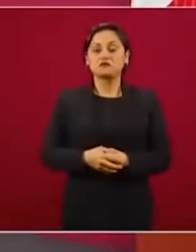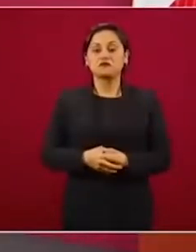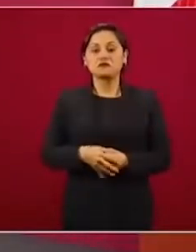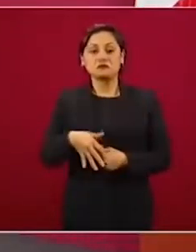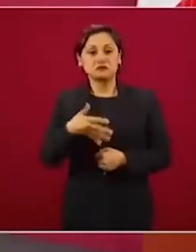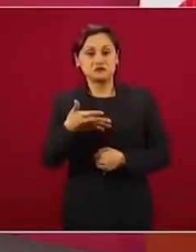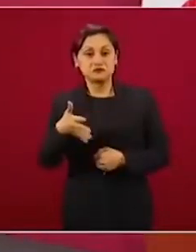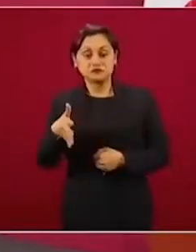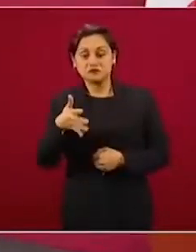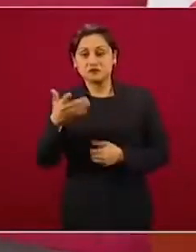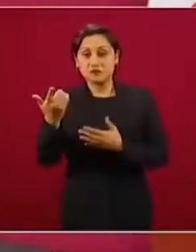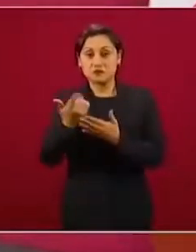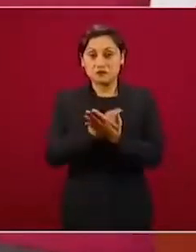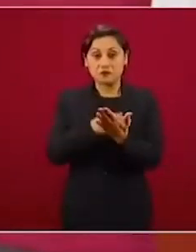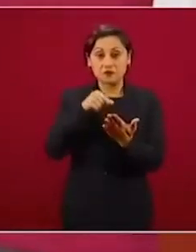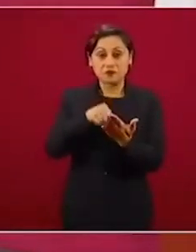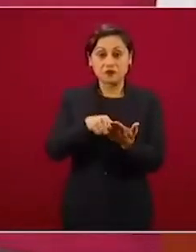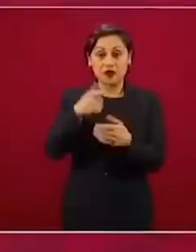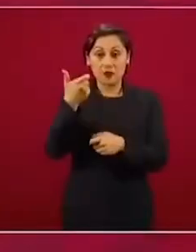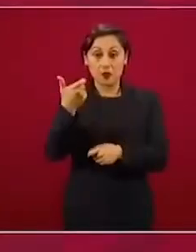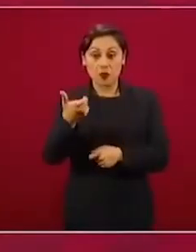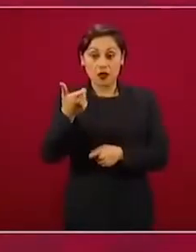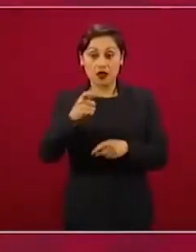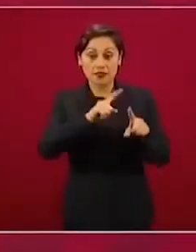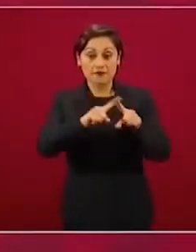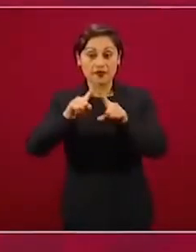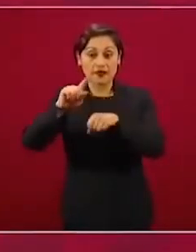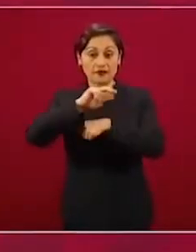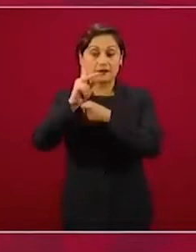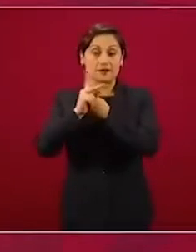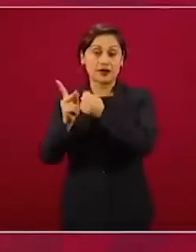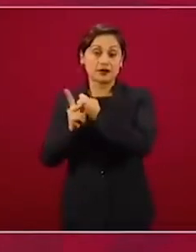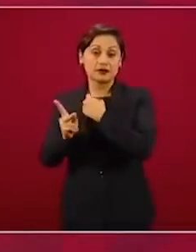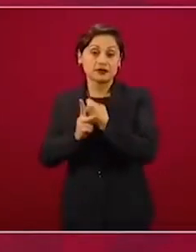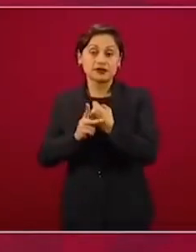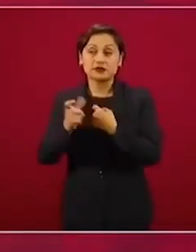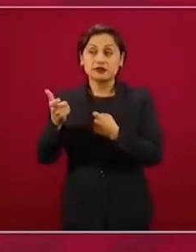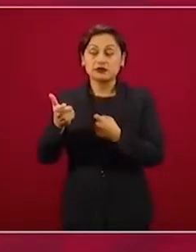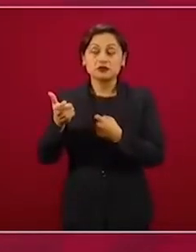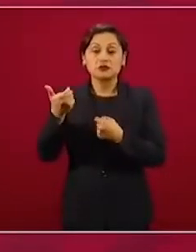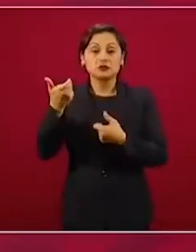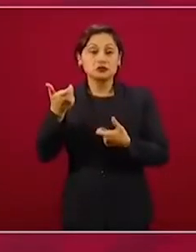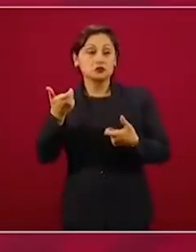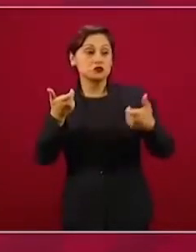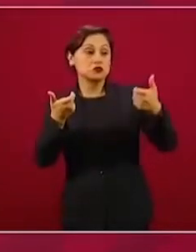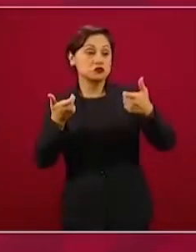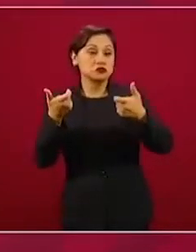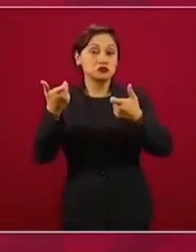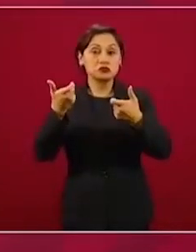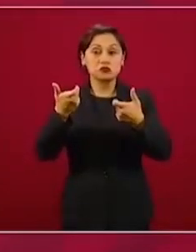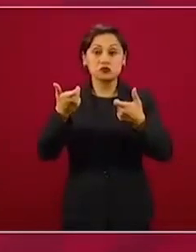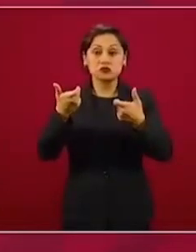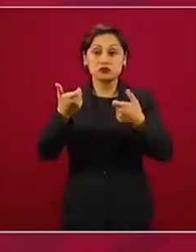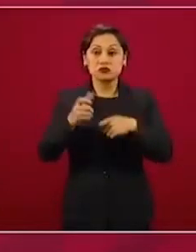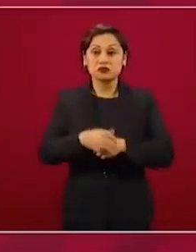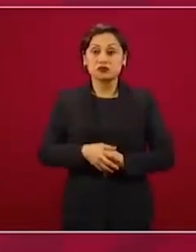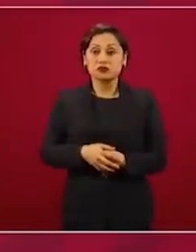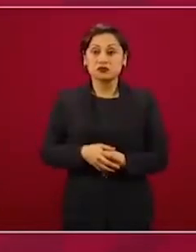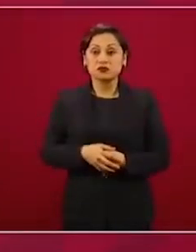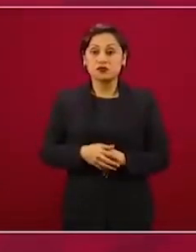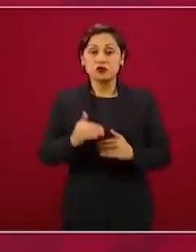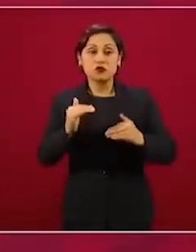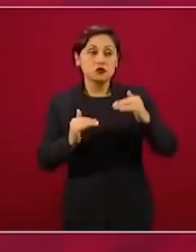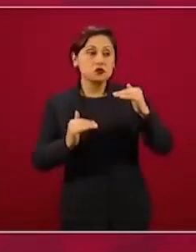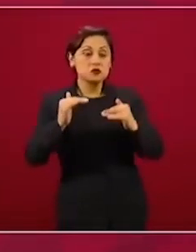monedas que más se apreciaron